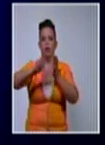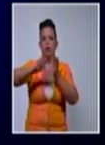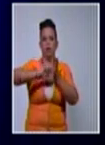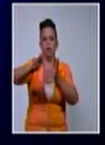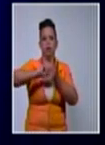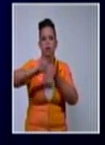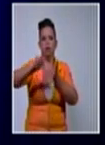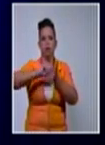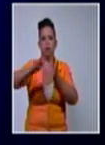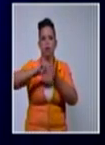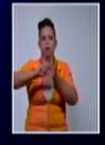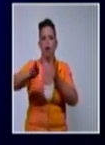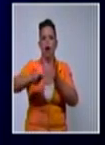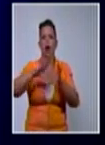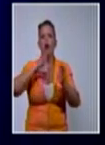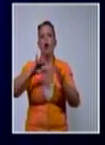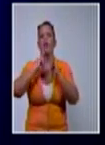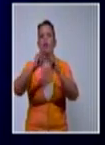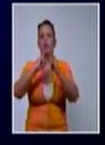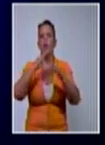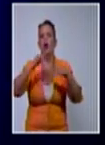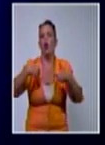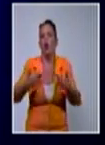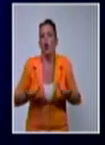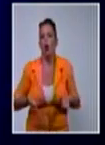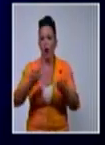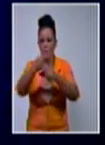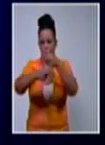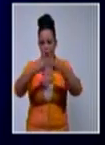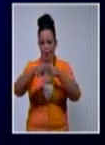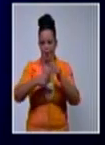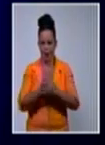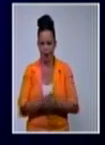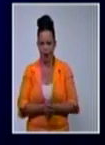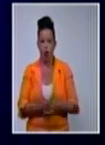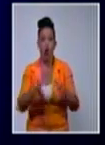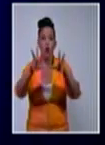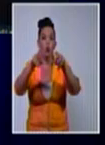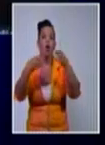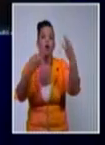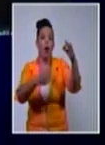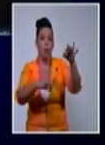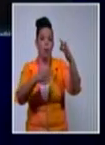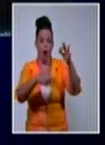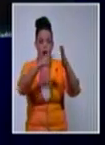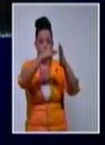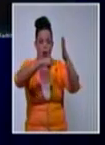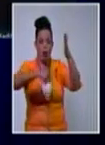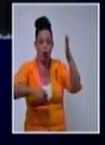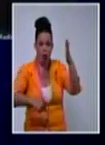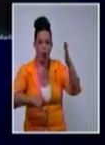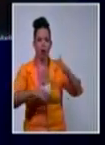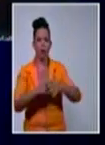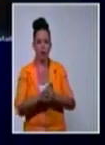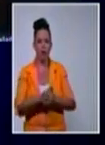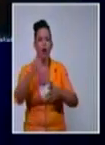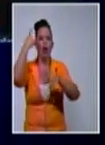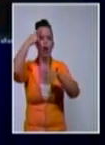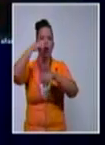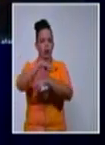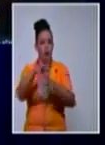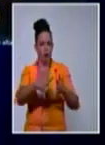Nuevos canales y grupos se han creado para llamar a las protestas. Desde el exterior, los organizadores toman medidas para